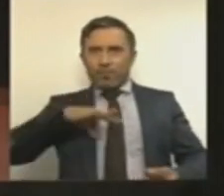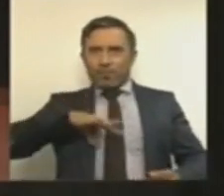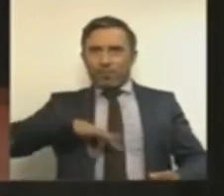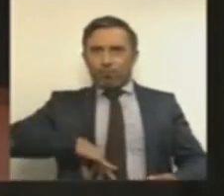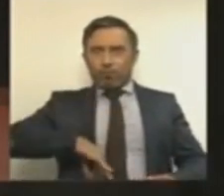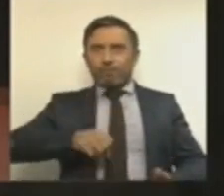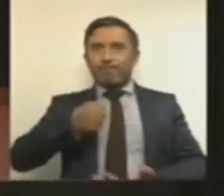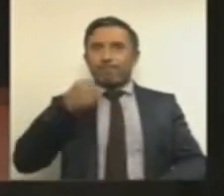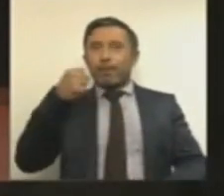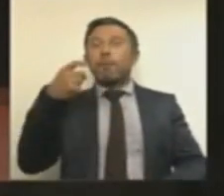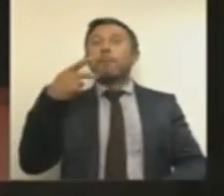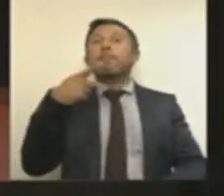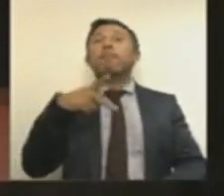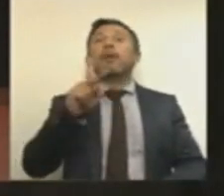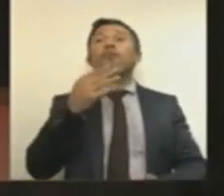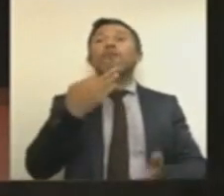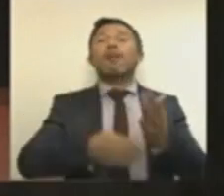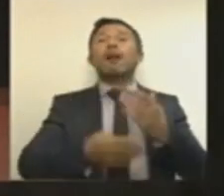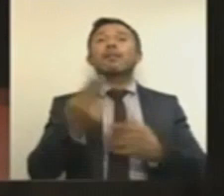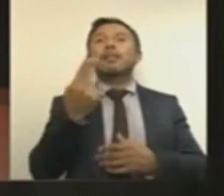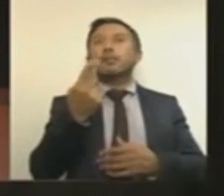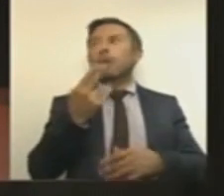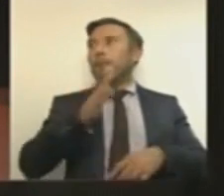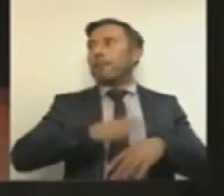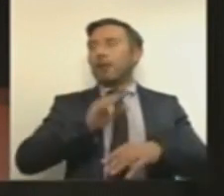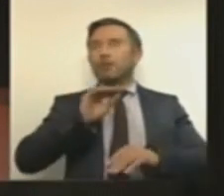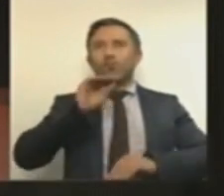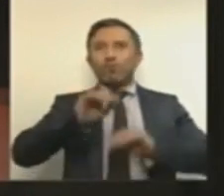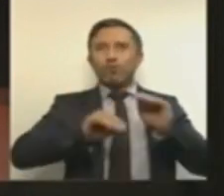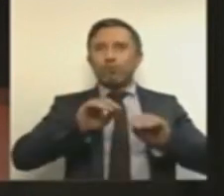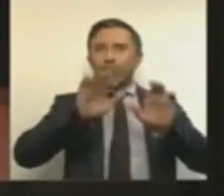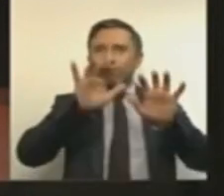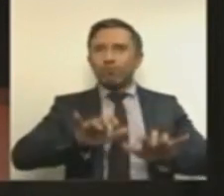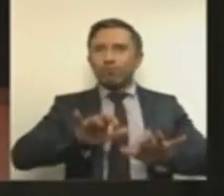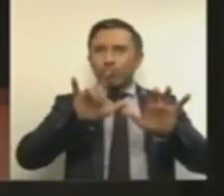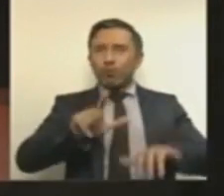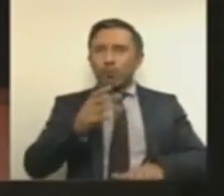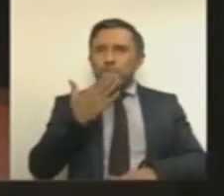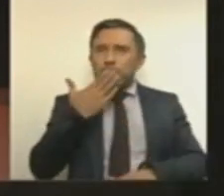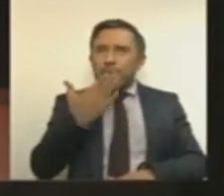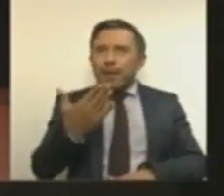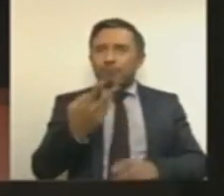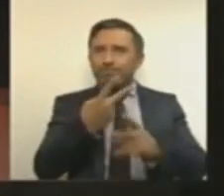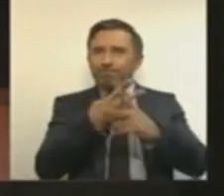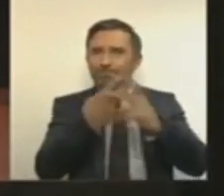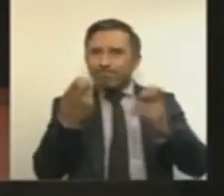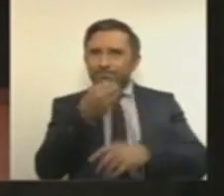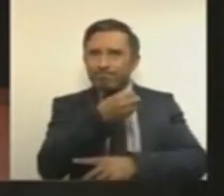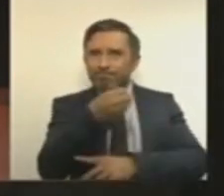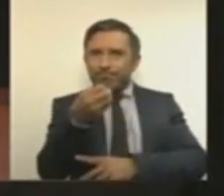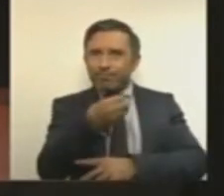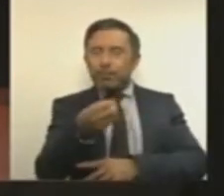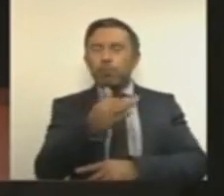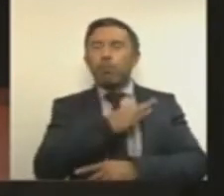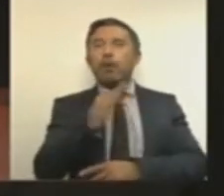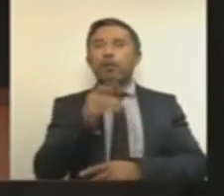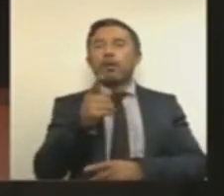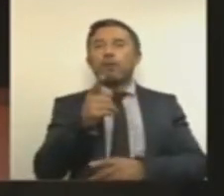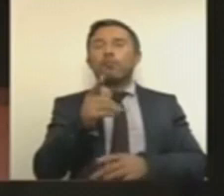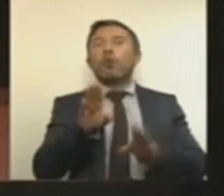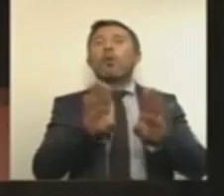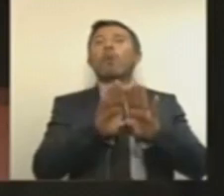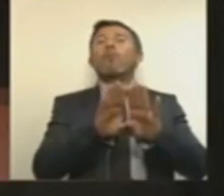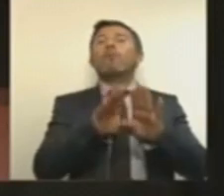redacte de la mejor manera para que sea acertado la manera como le